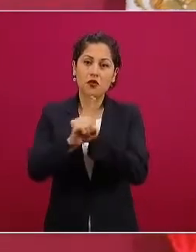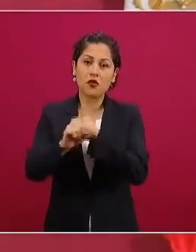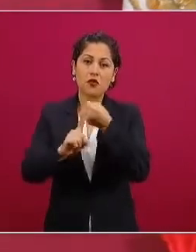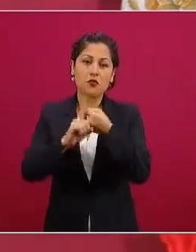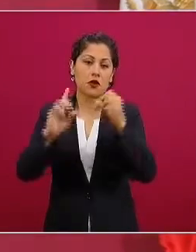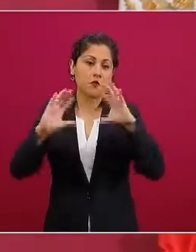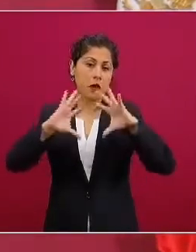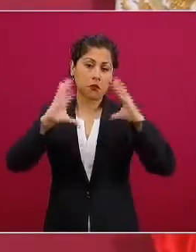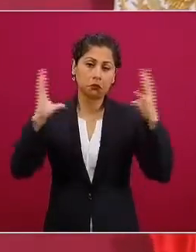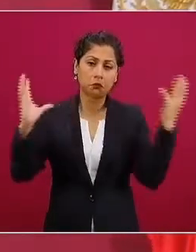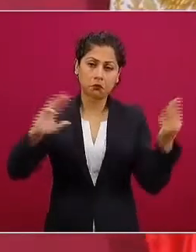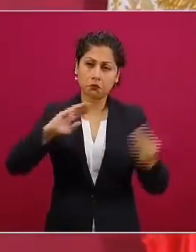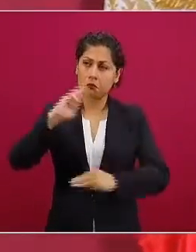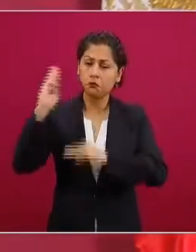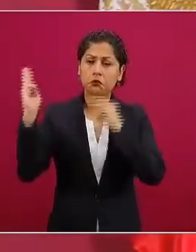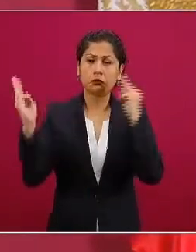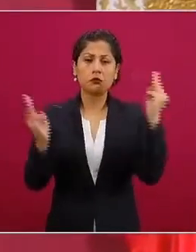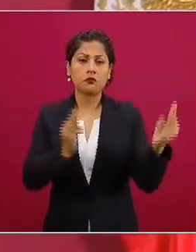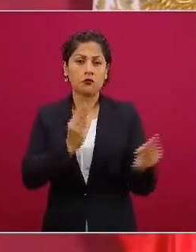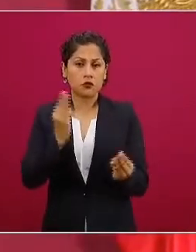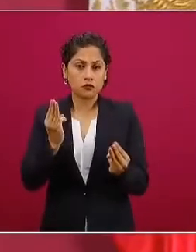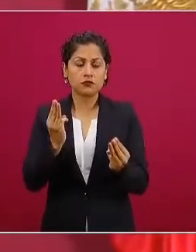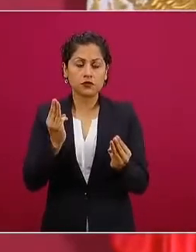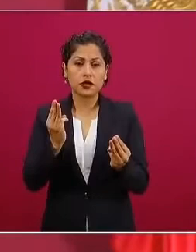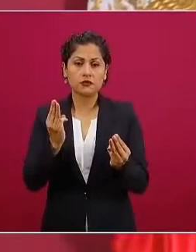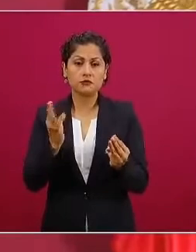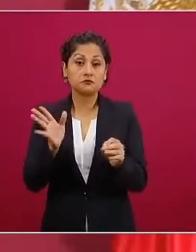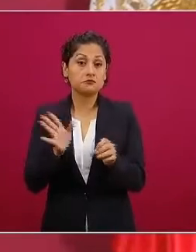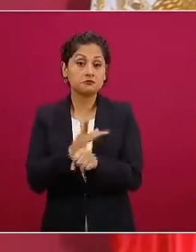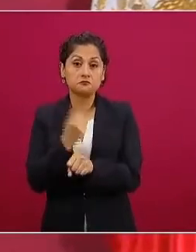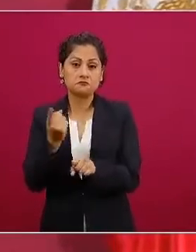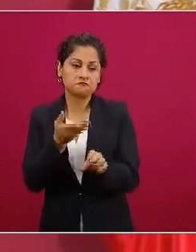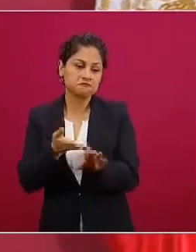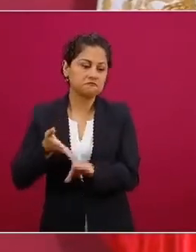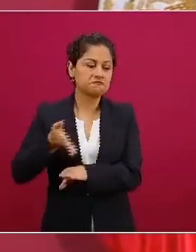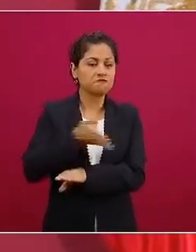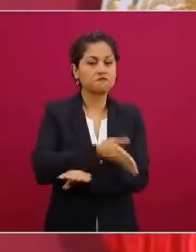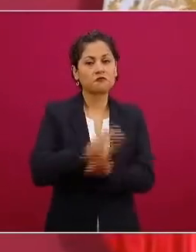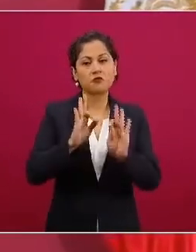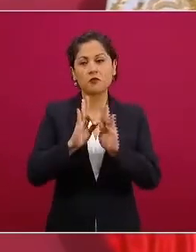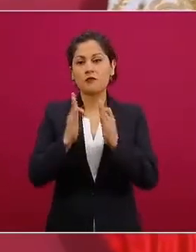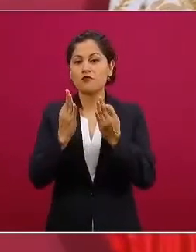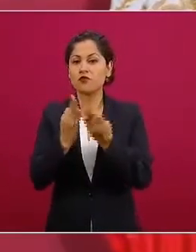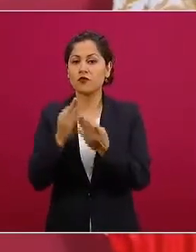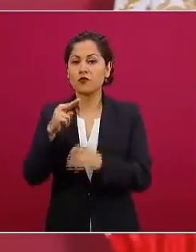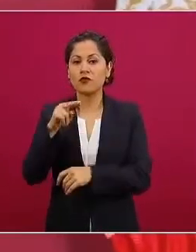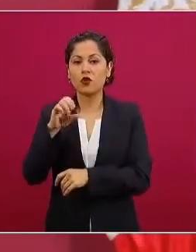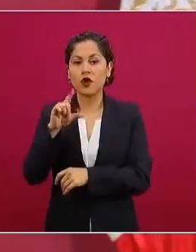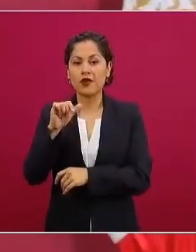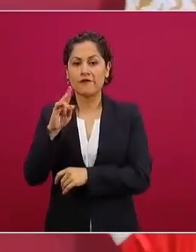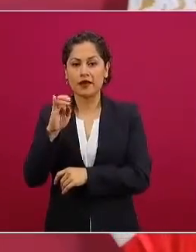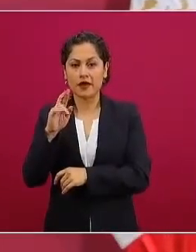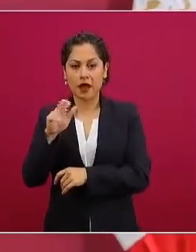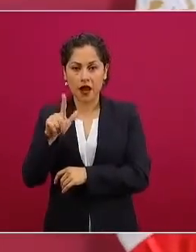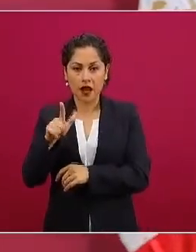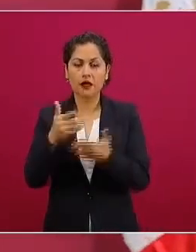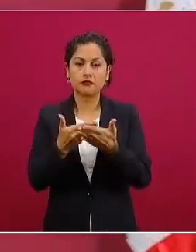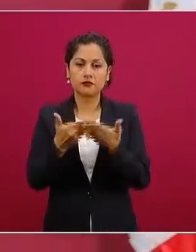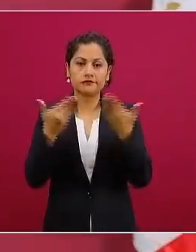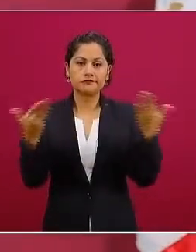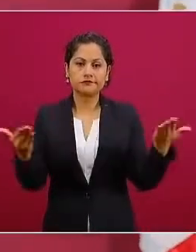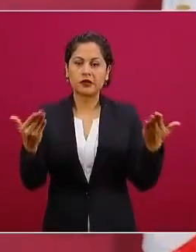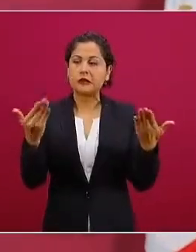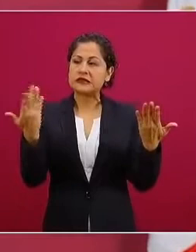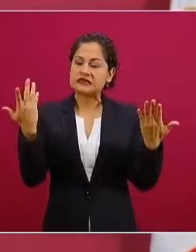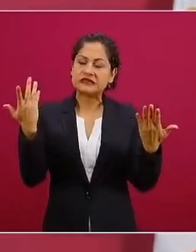del modelo neoliberal que sin duda nos